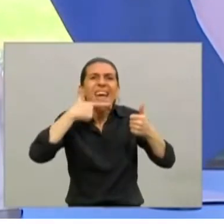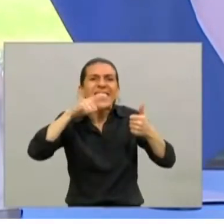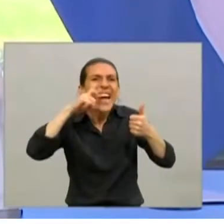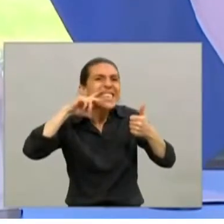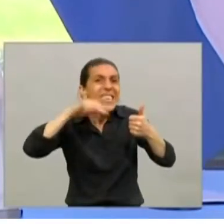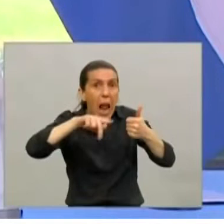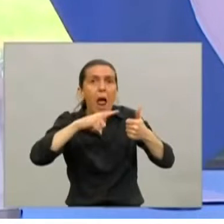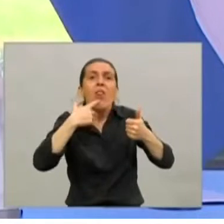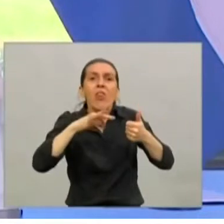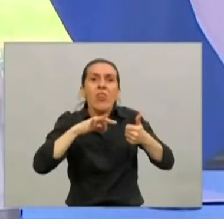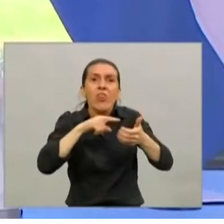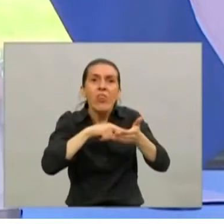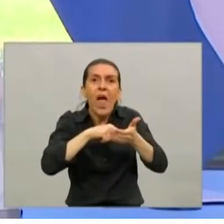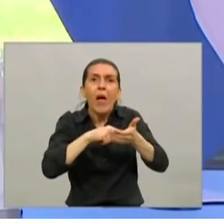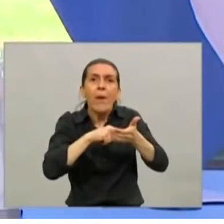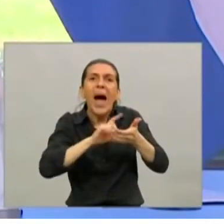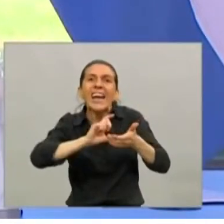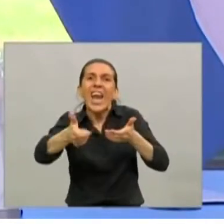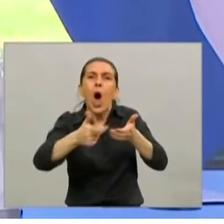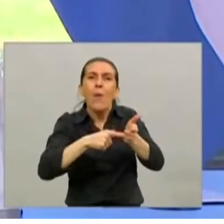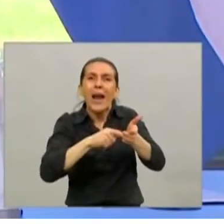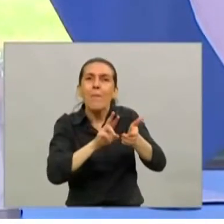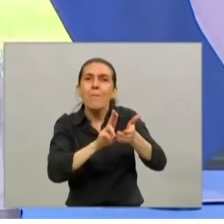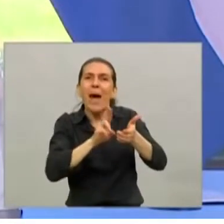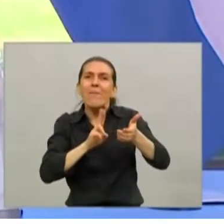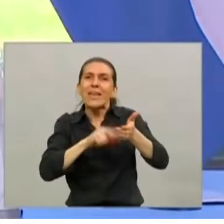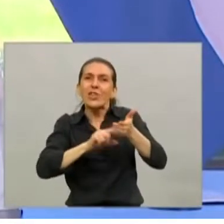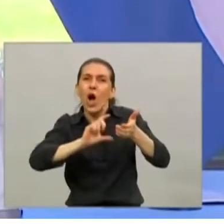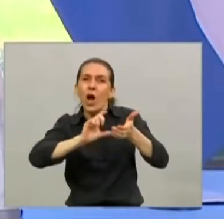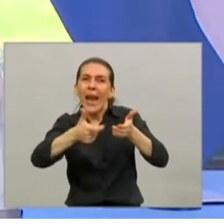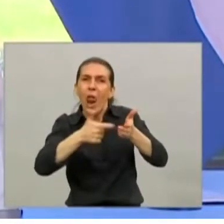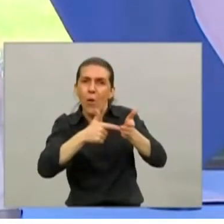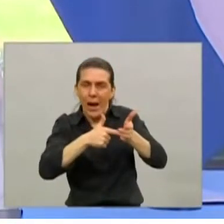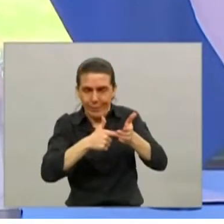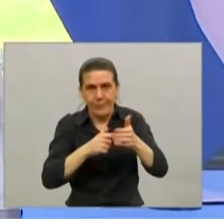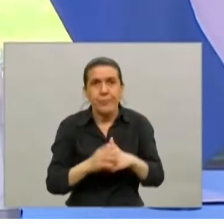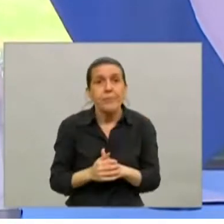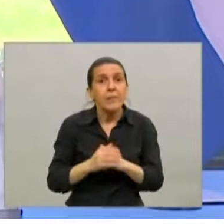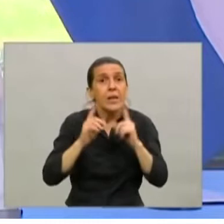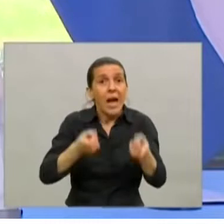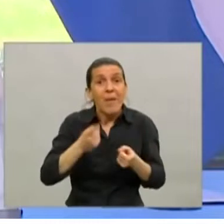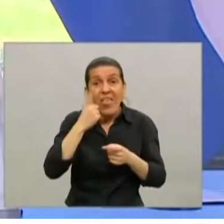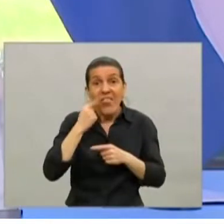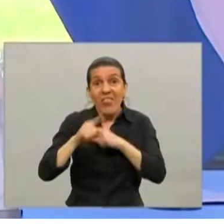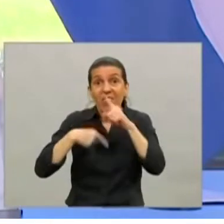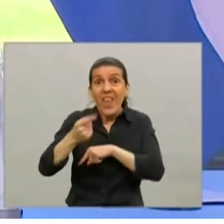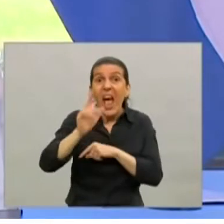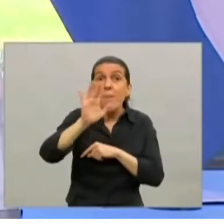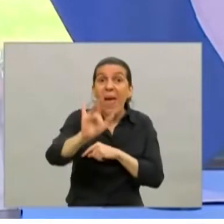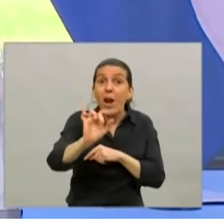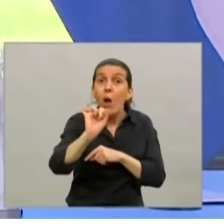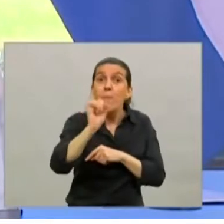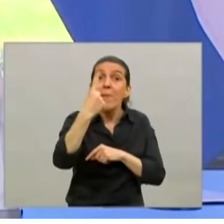volver a renovar su autorización para circular. Ahora, el día miércoles primero de julio,